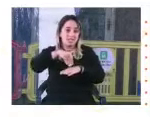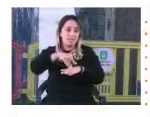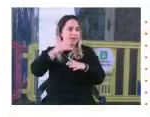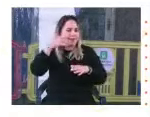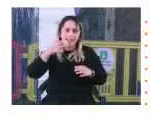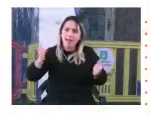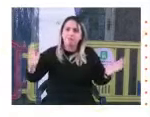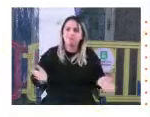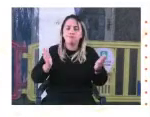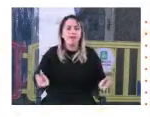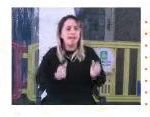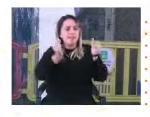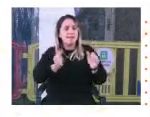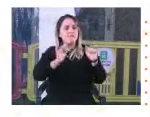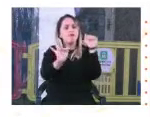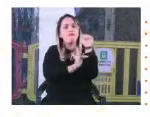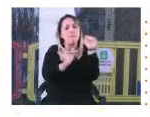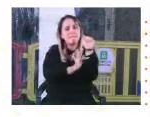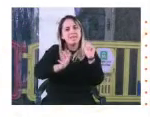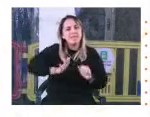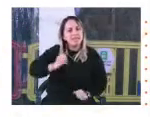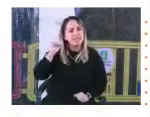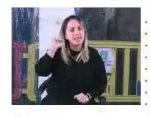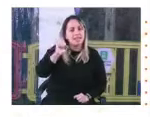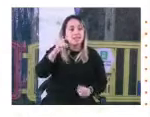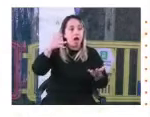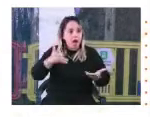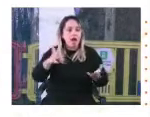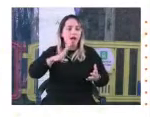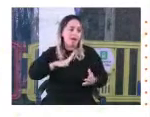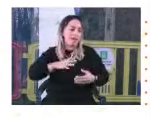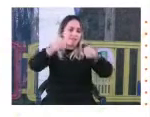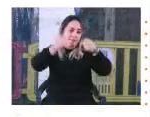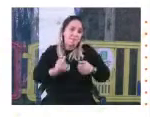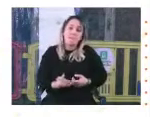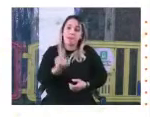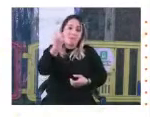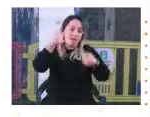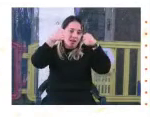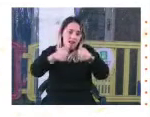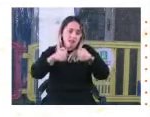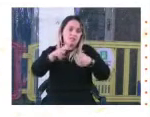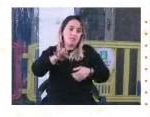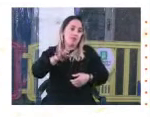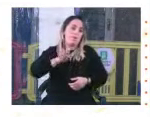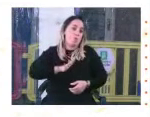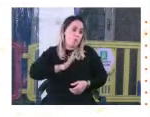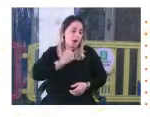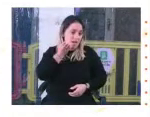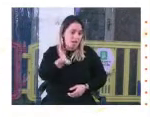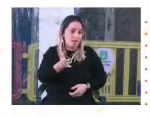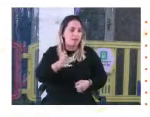activo, que es feminista, que hoy tiene una cárcel de mujeres, la primer cárcel de mujeres, y que nos ha